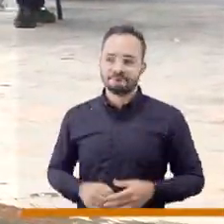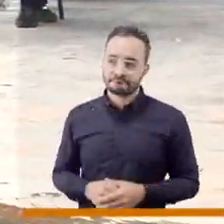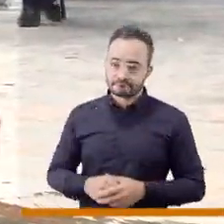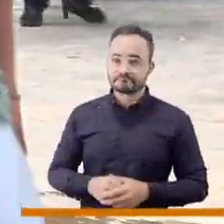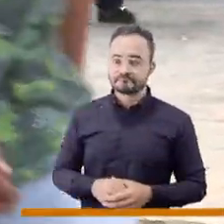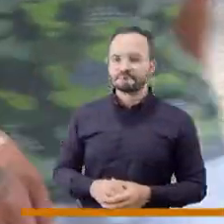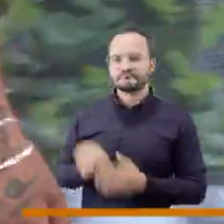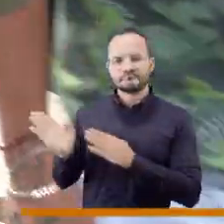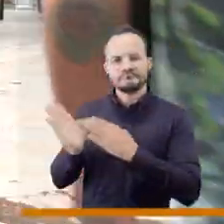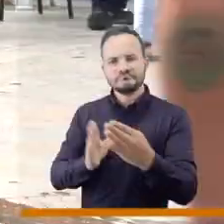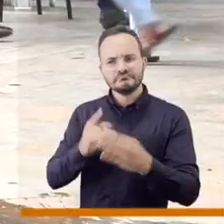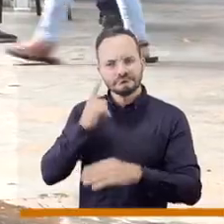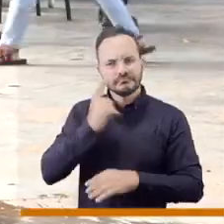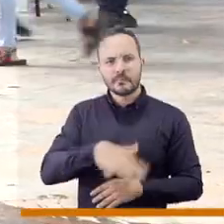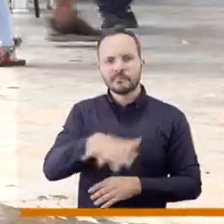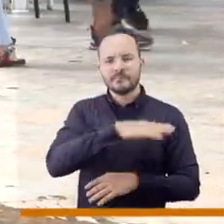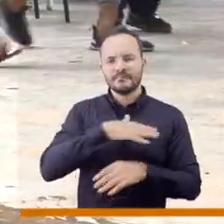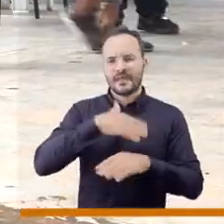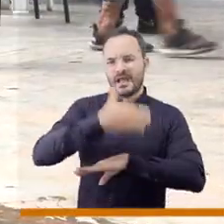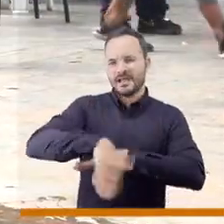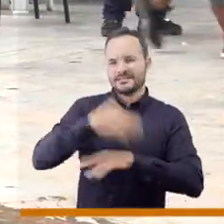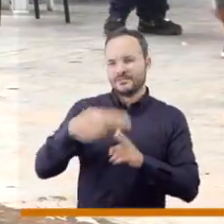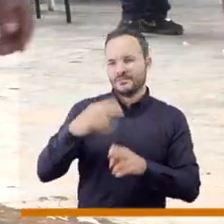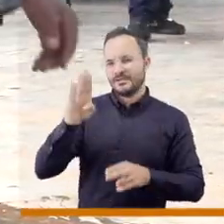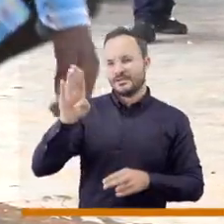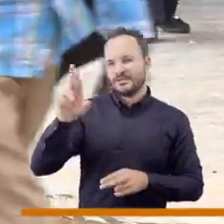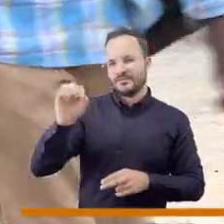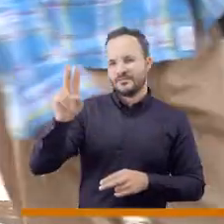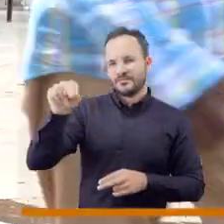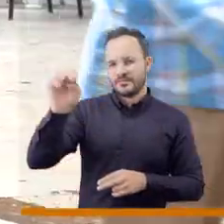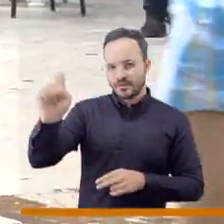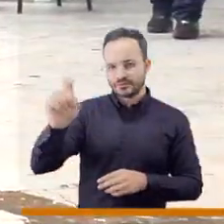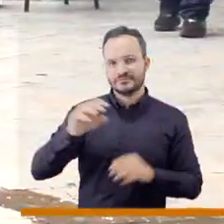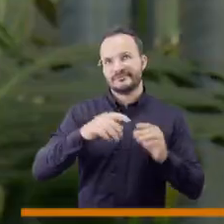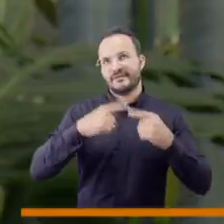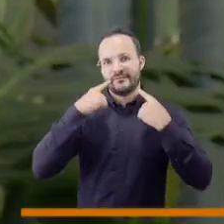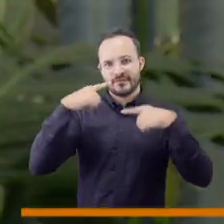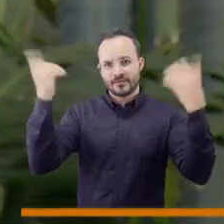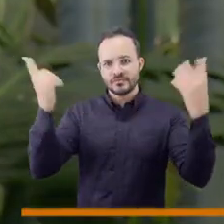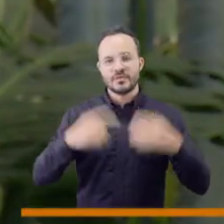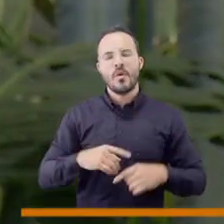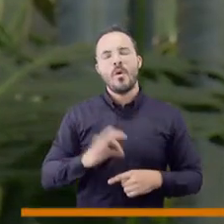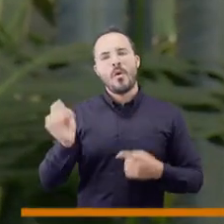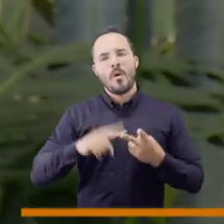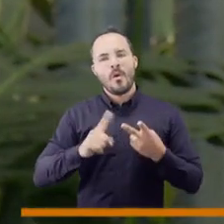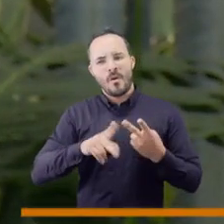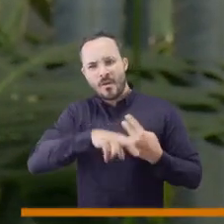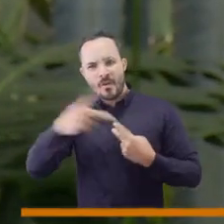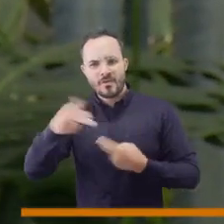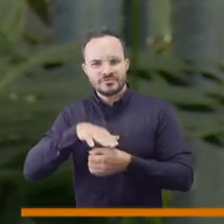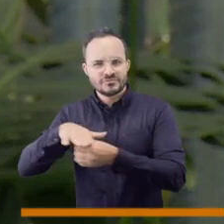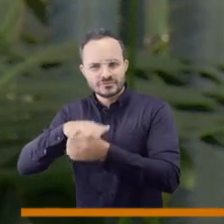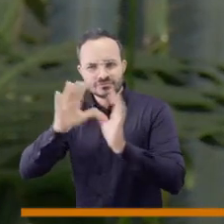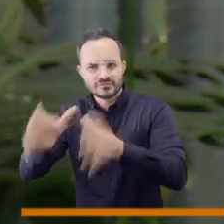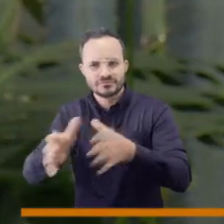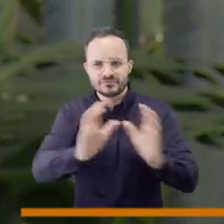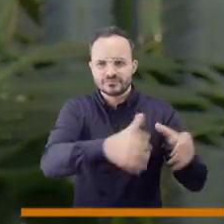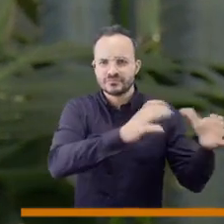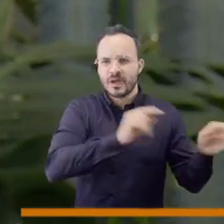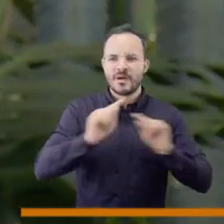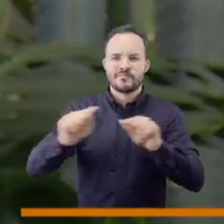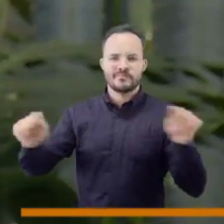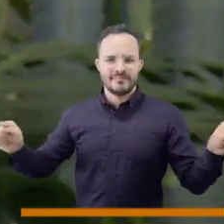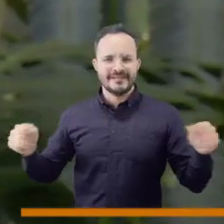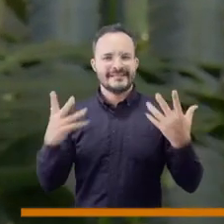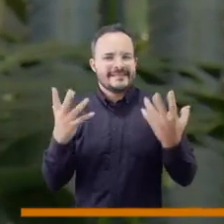Importantísimo eso. Doctor Luis, sitios como la llamada calle del Bronx o los abrazos también que se han dado en